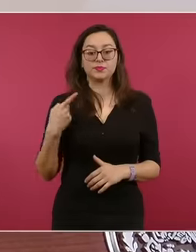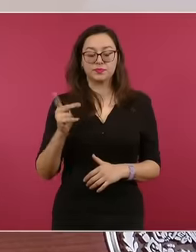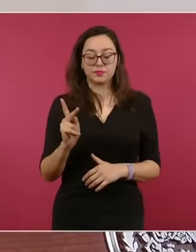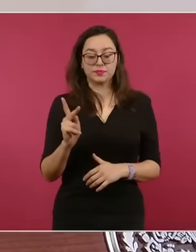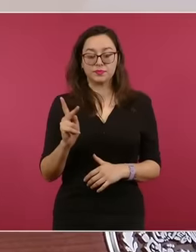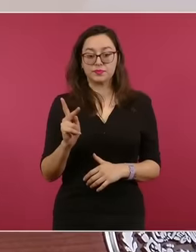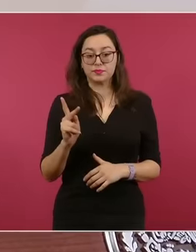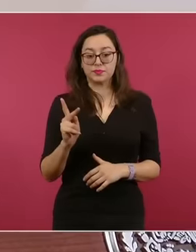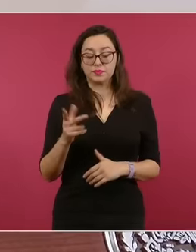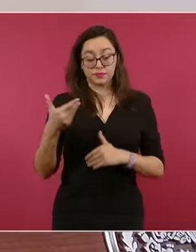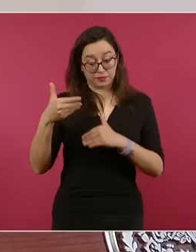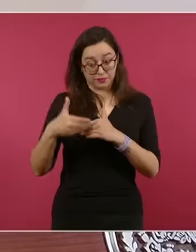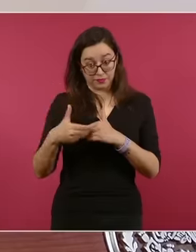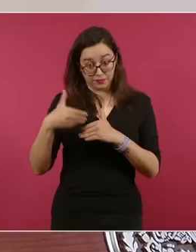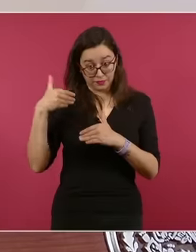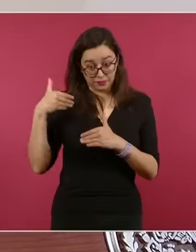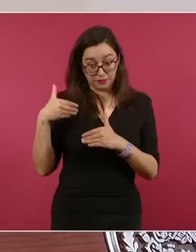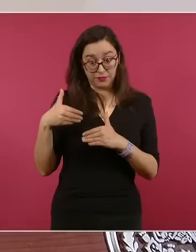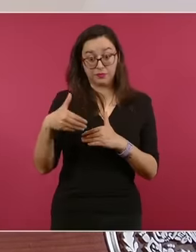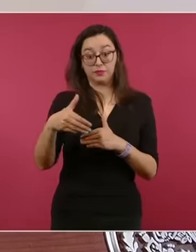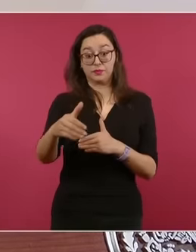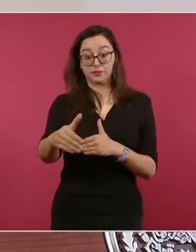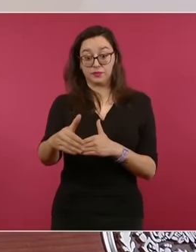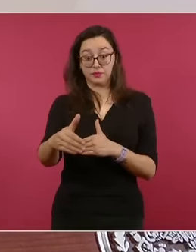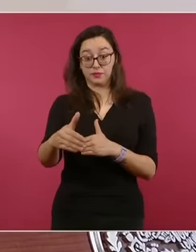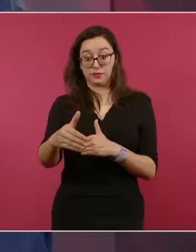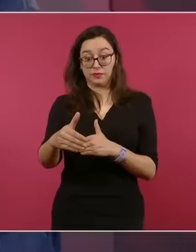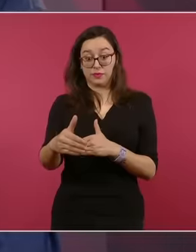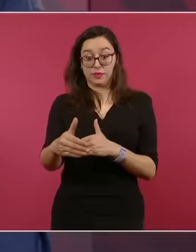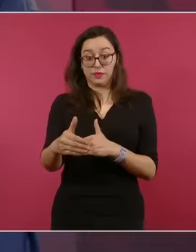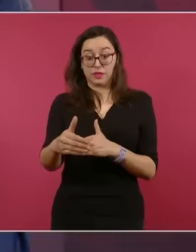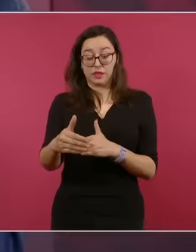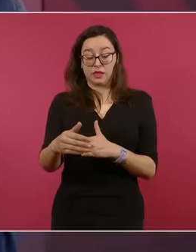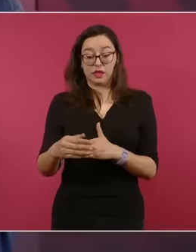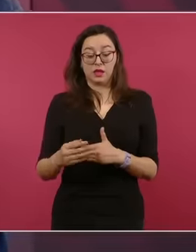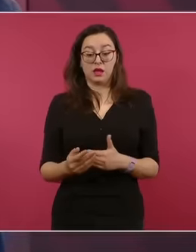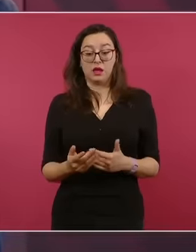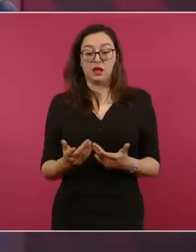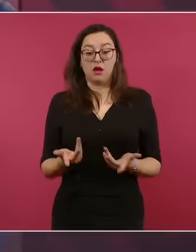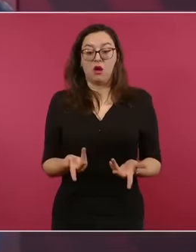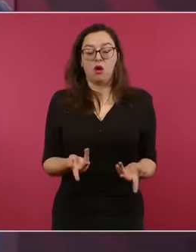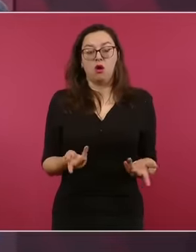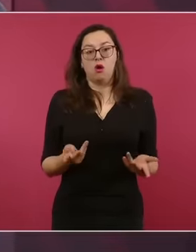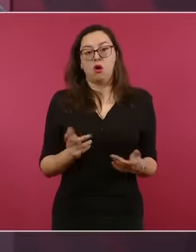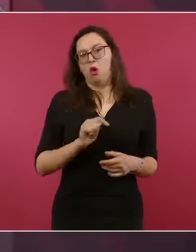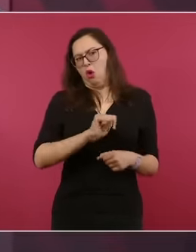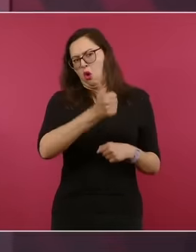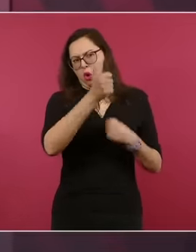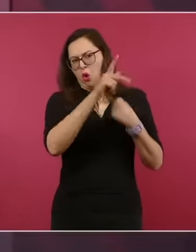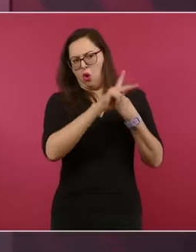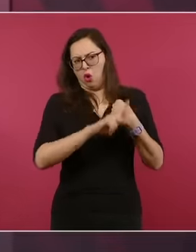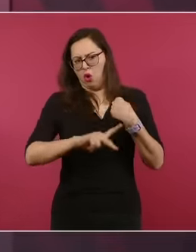el que haga